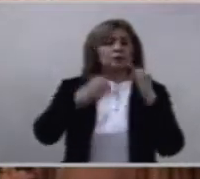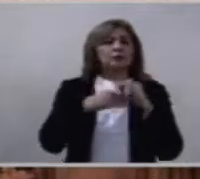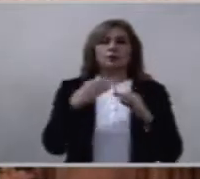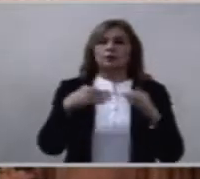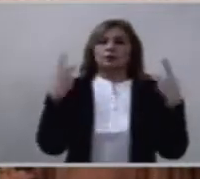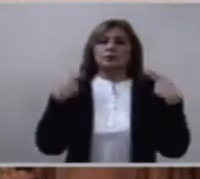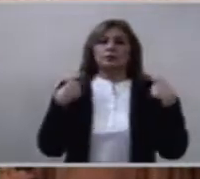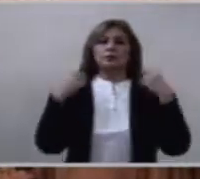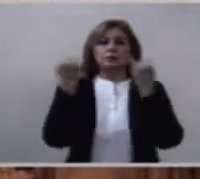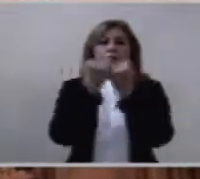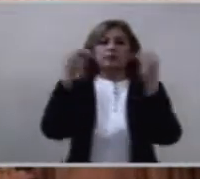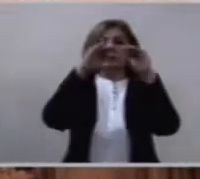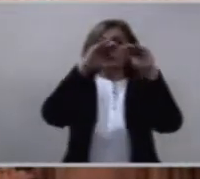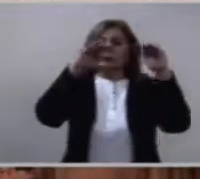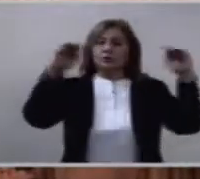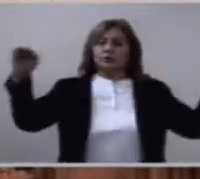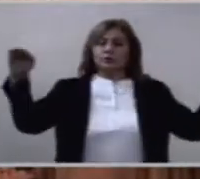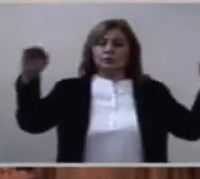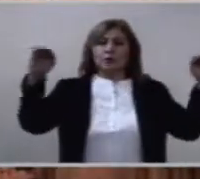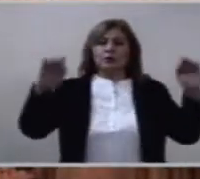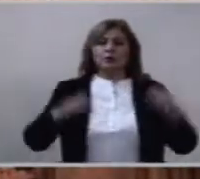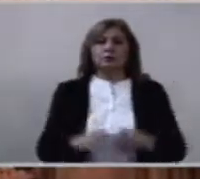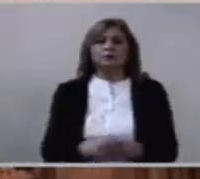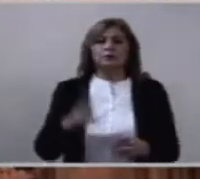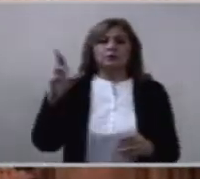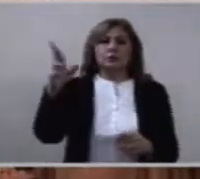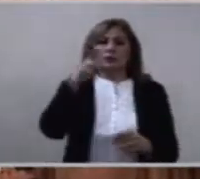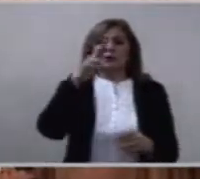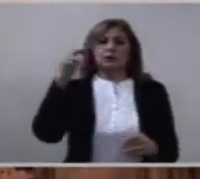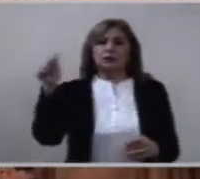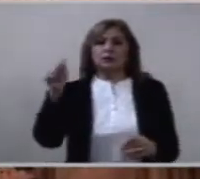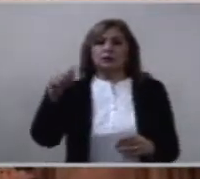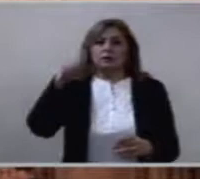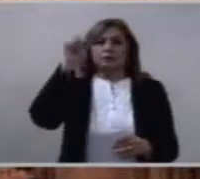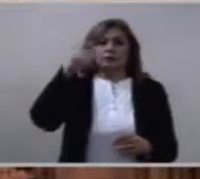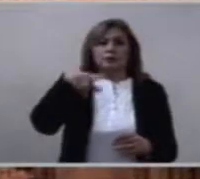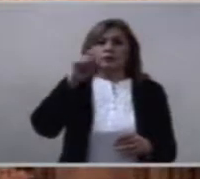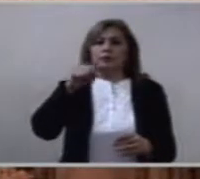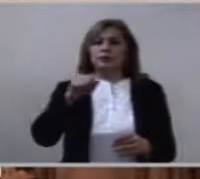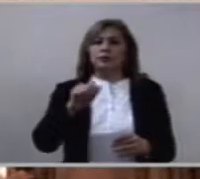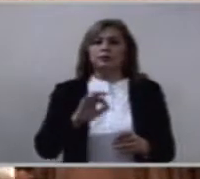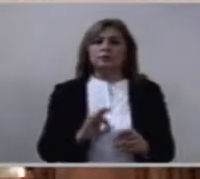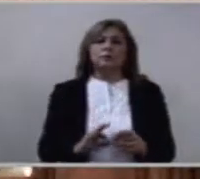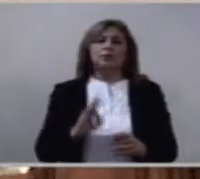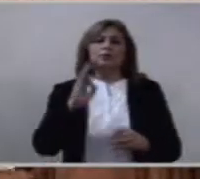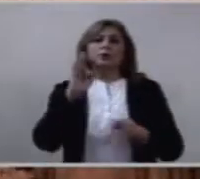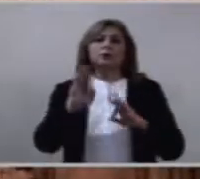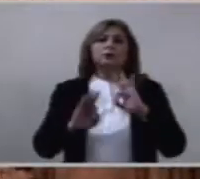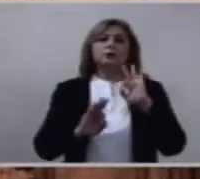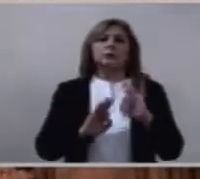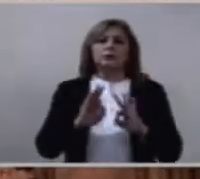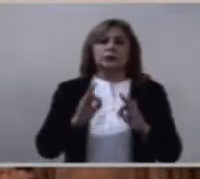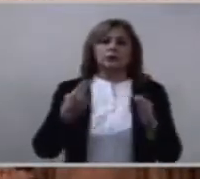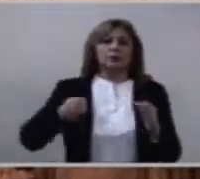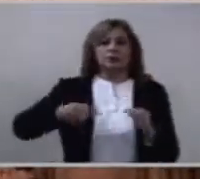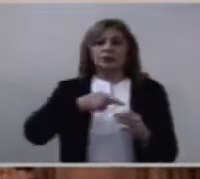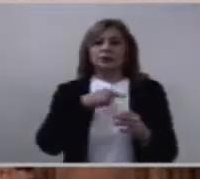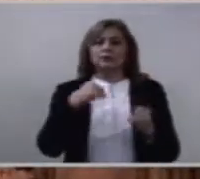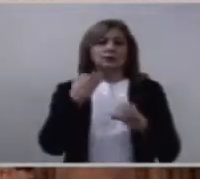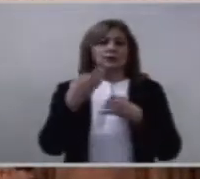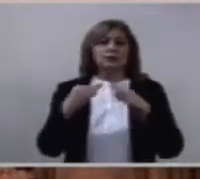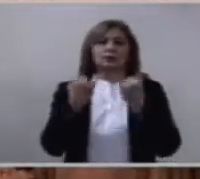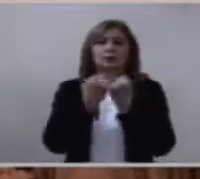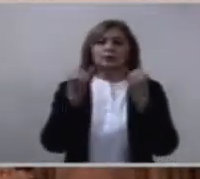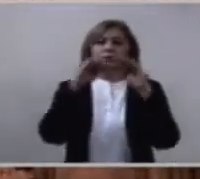sin excepción, recibimos el mismo trato. Dios, nos quiere